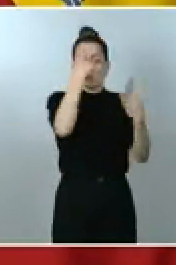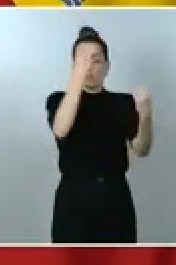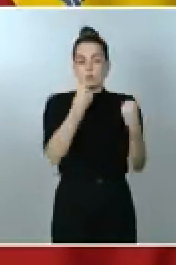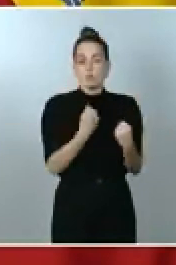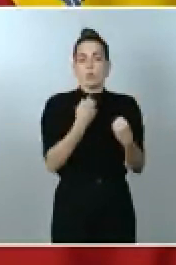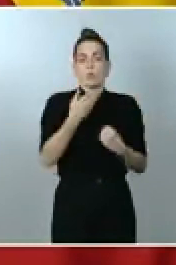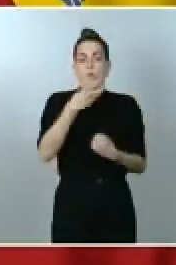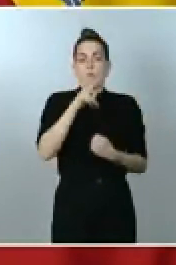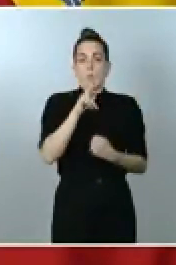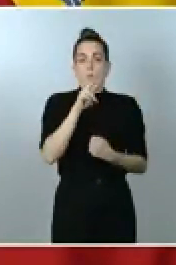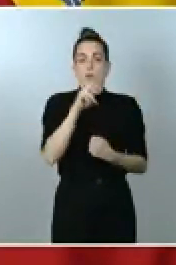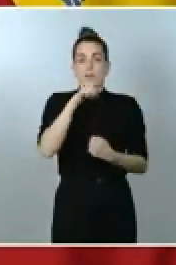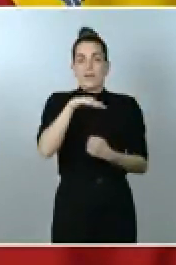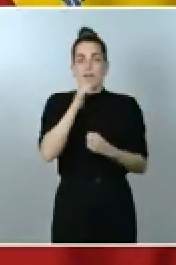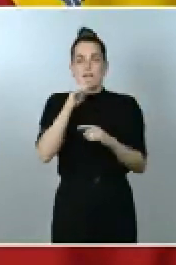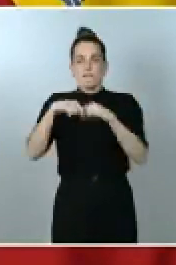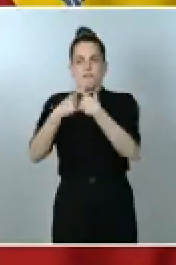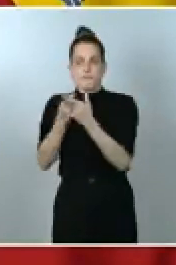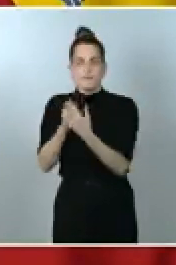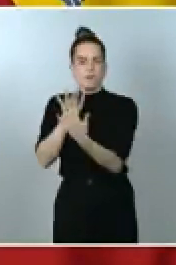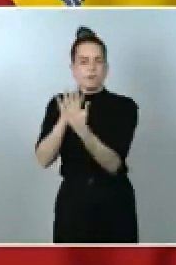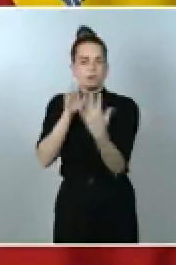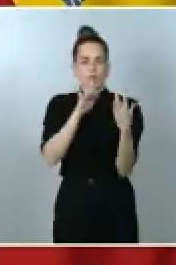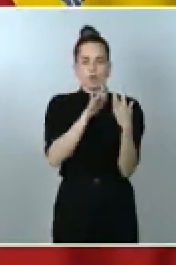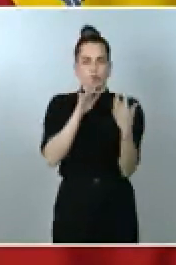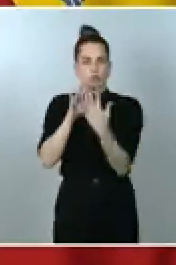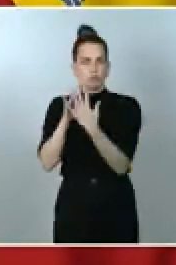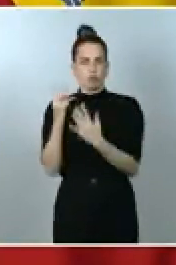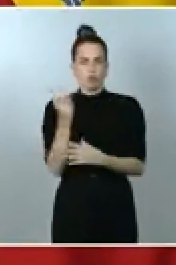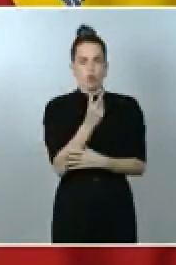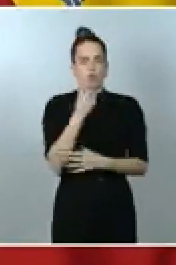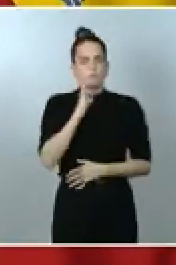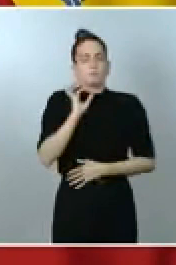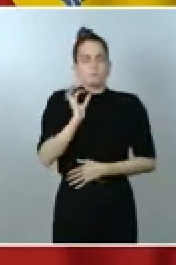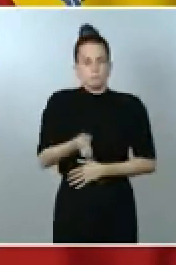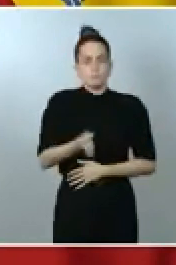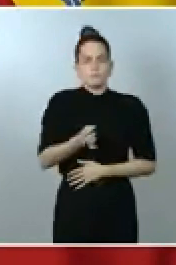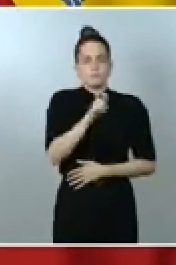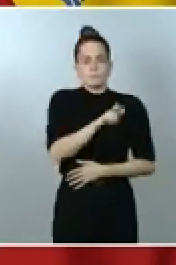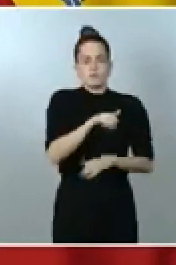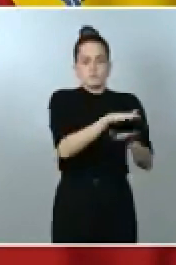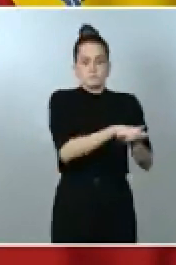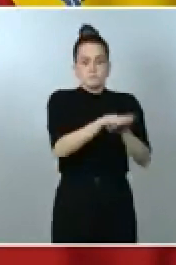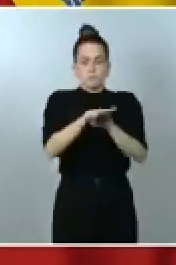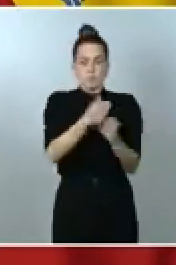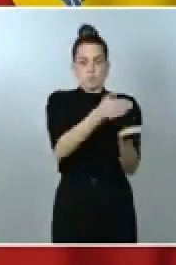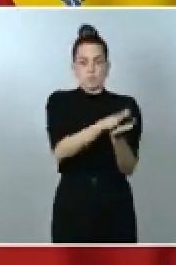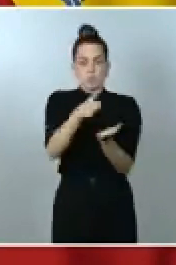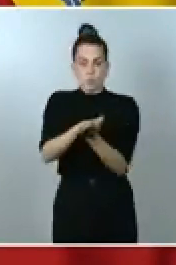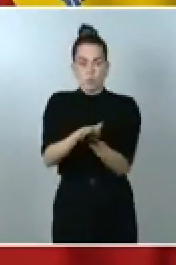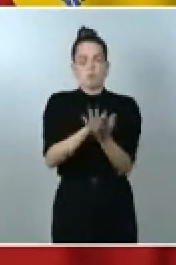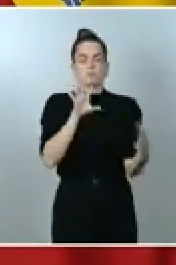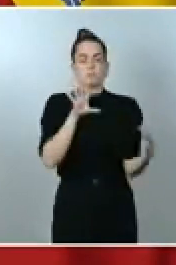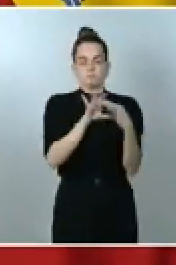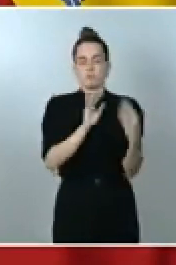familias de los desaparecidos, se confirmaría que los cadáveres encontrados en Burkina Faso corresponden a los dos